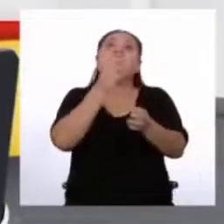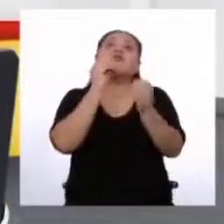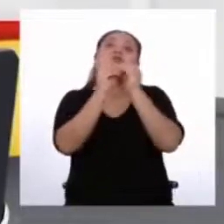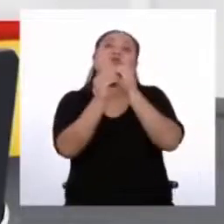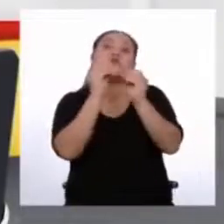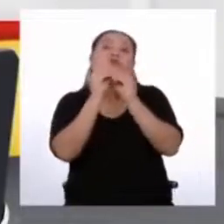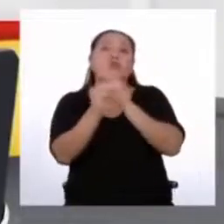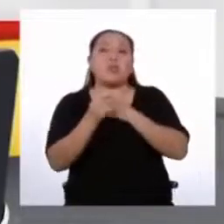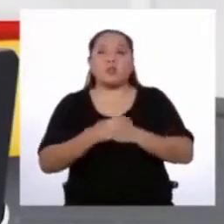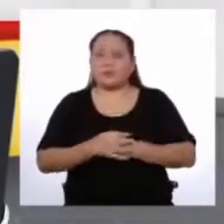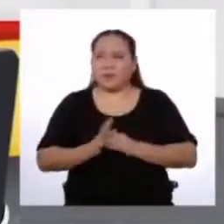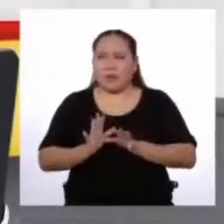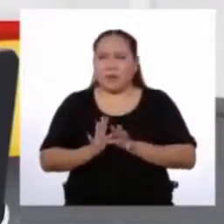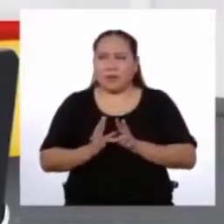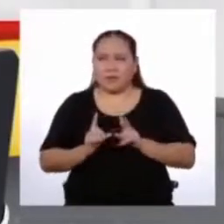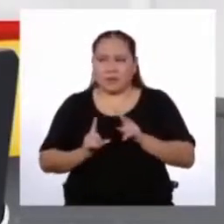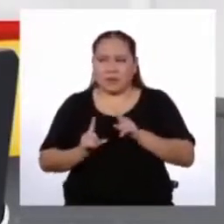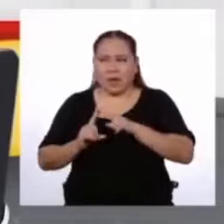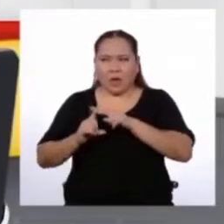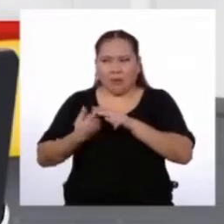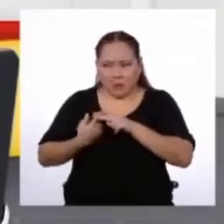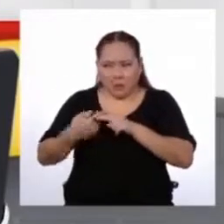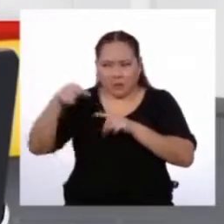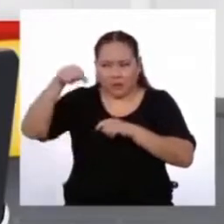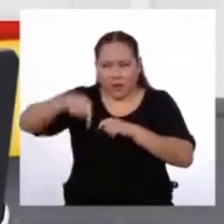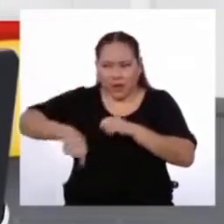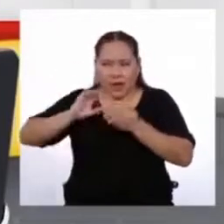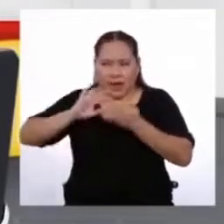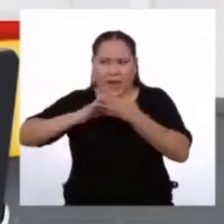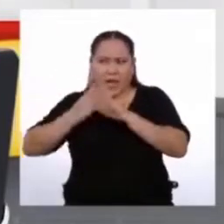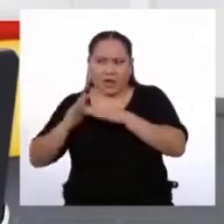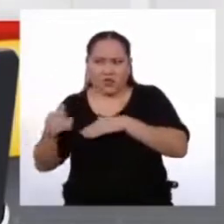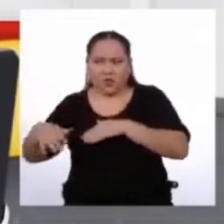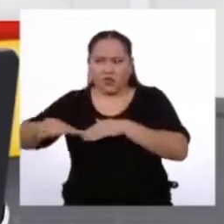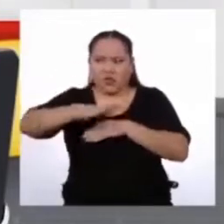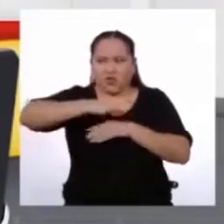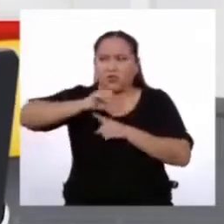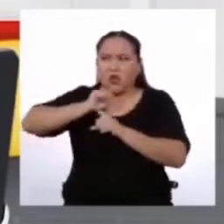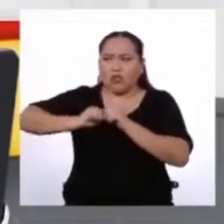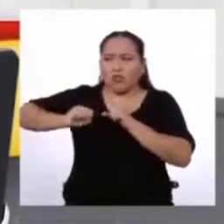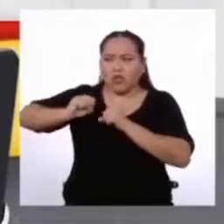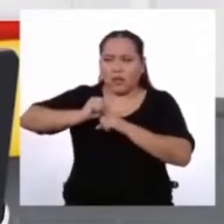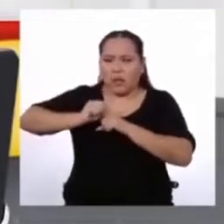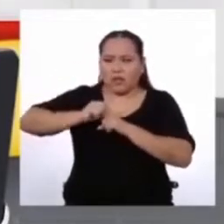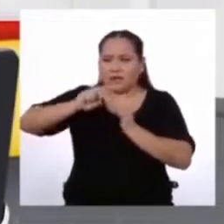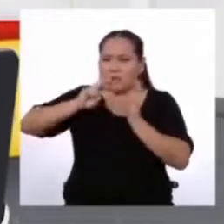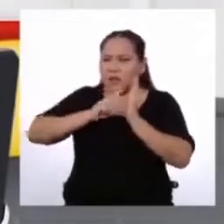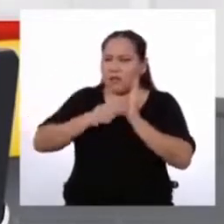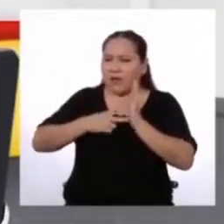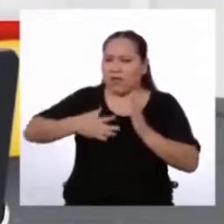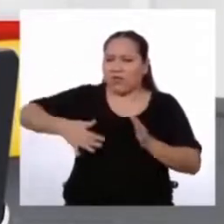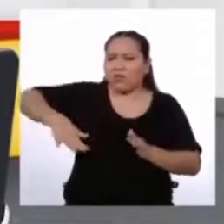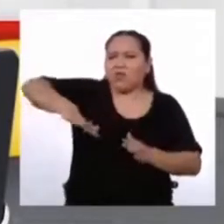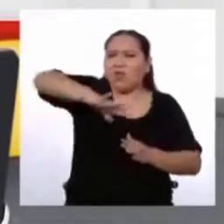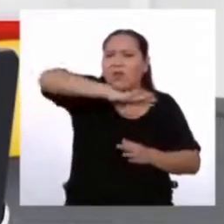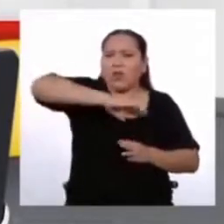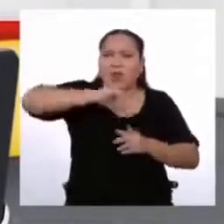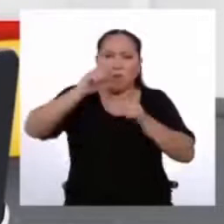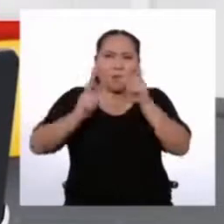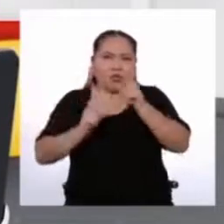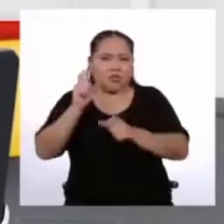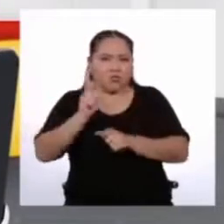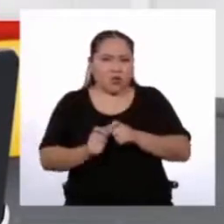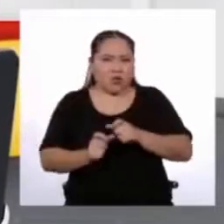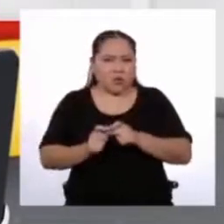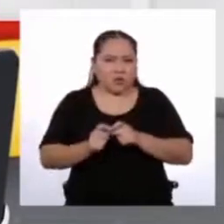si nace de la sociedad Eso quiere decir que nosotros, los ciudadanos y ciudadanas Incluidos los que